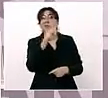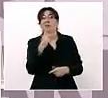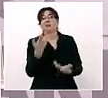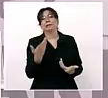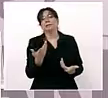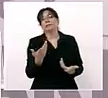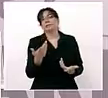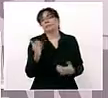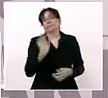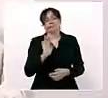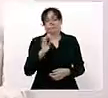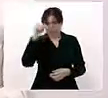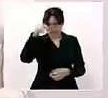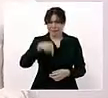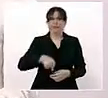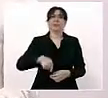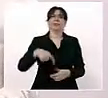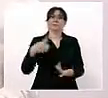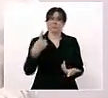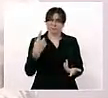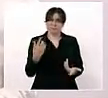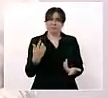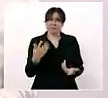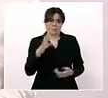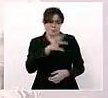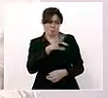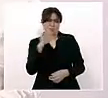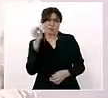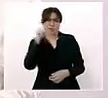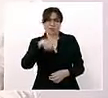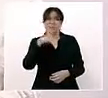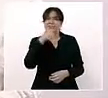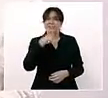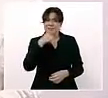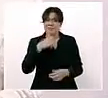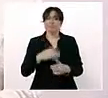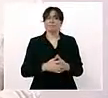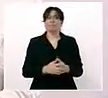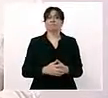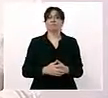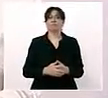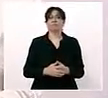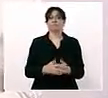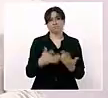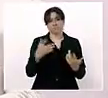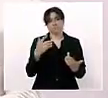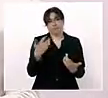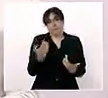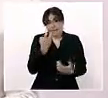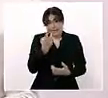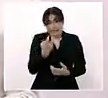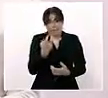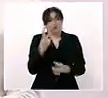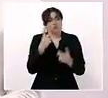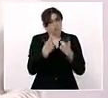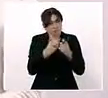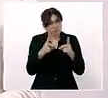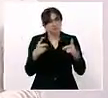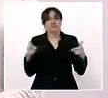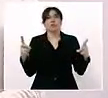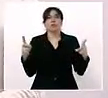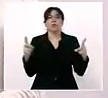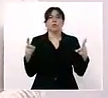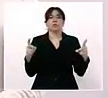sino que tengan esta opción que va de la mano con el desarrollo del